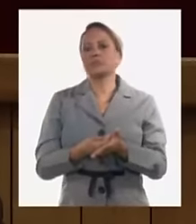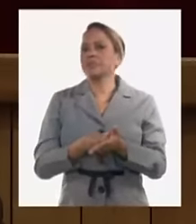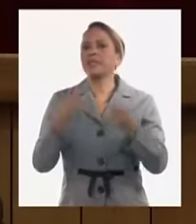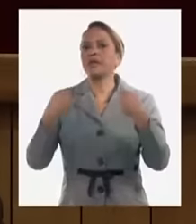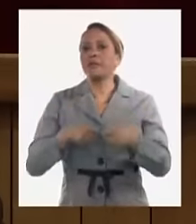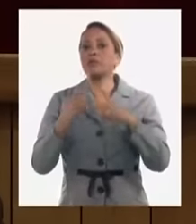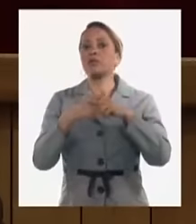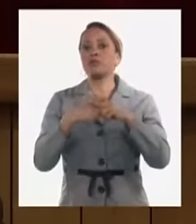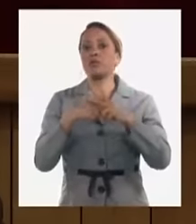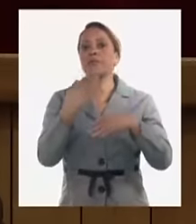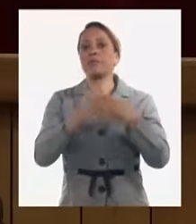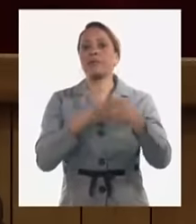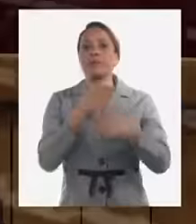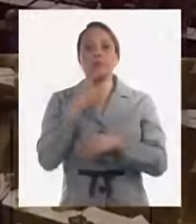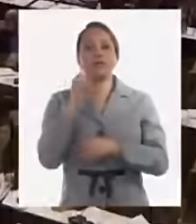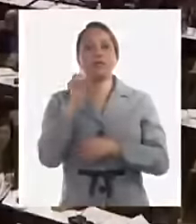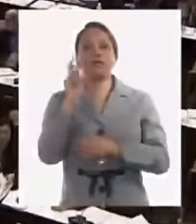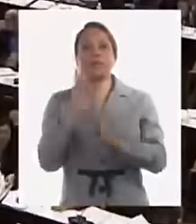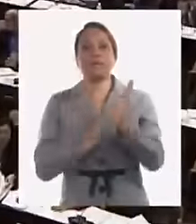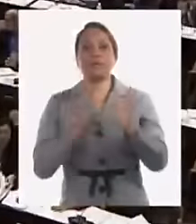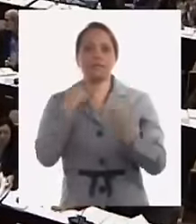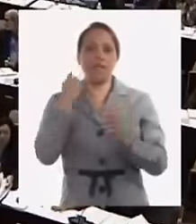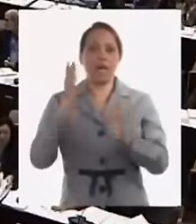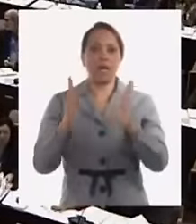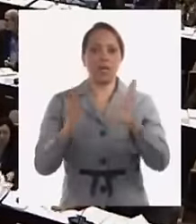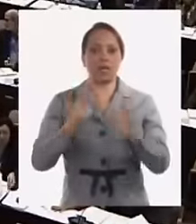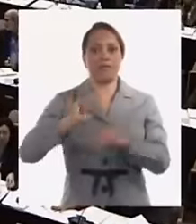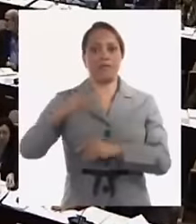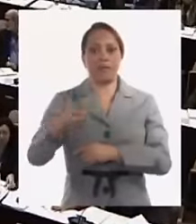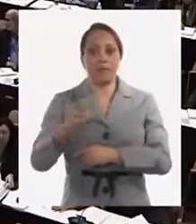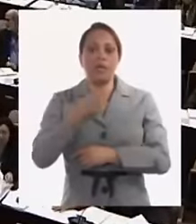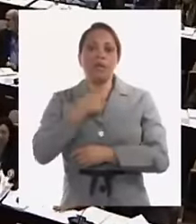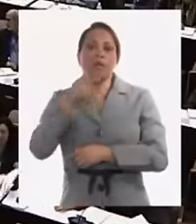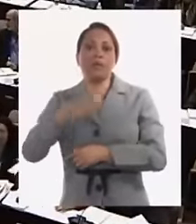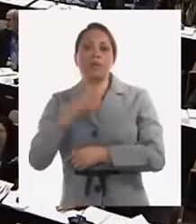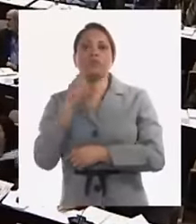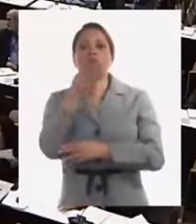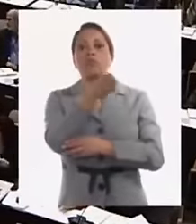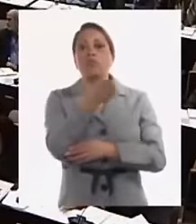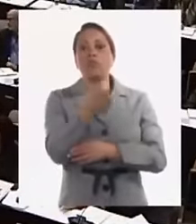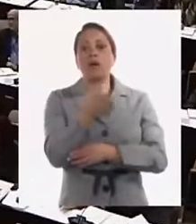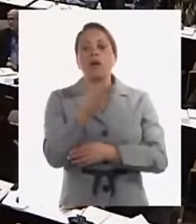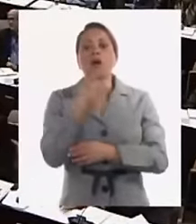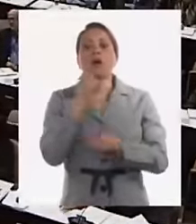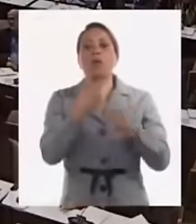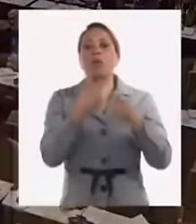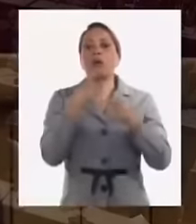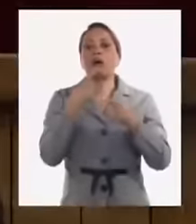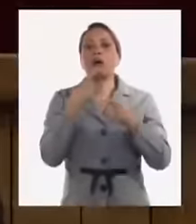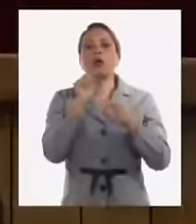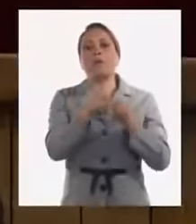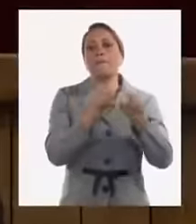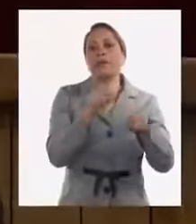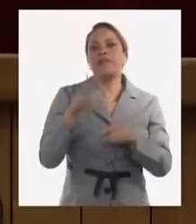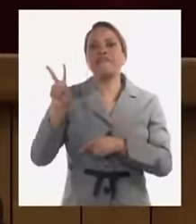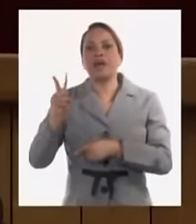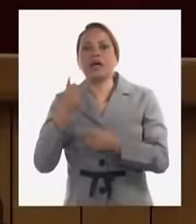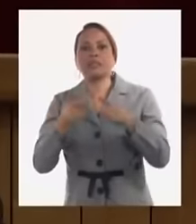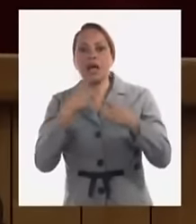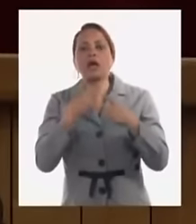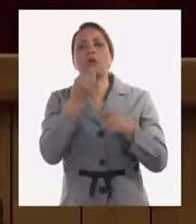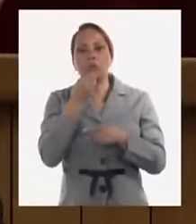problema en los primeros meses del año y que todo el que vaya un agro pueda aparcar nosotros vamos incluso así se ha dicho